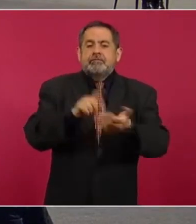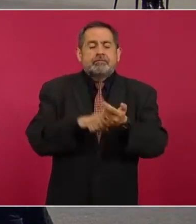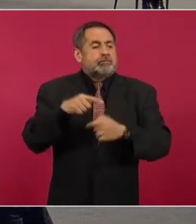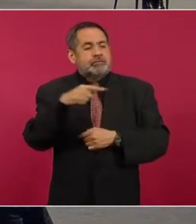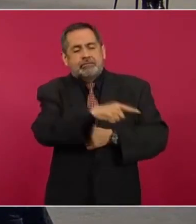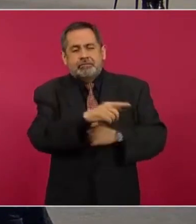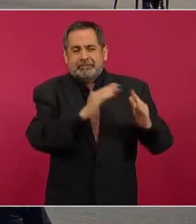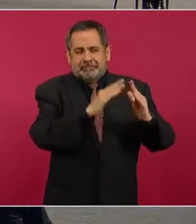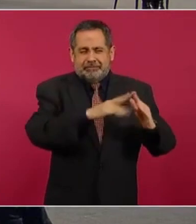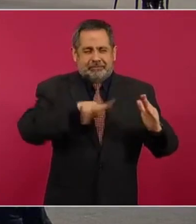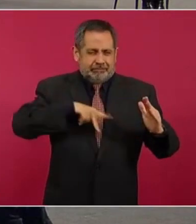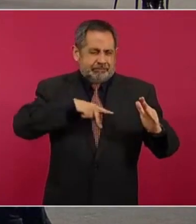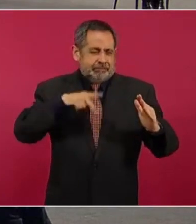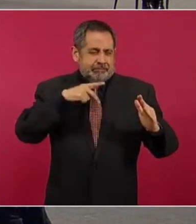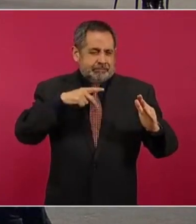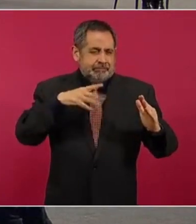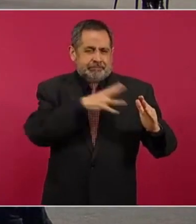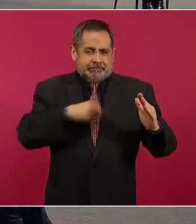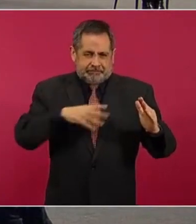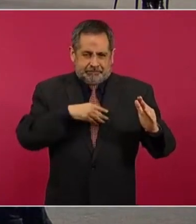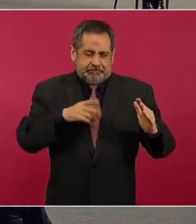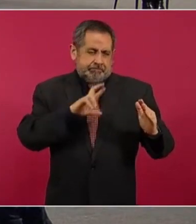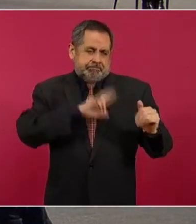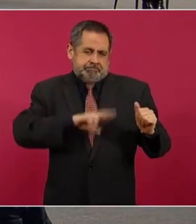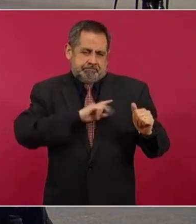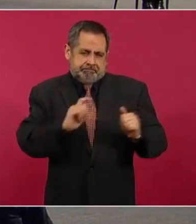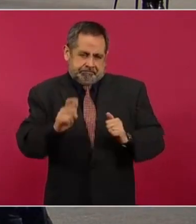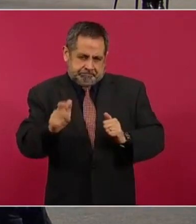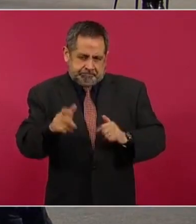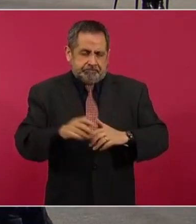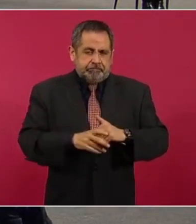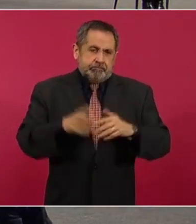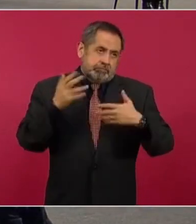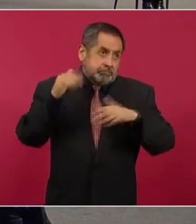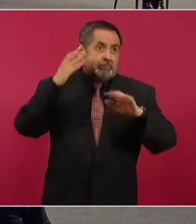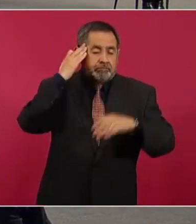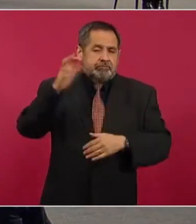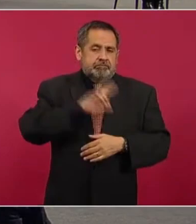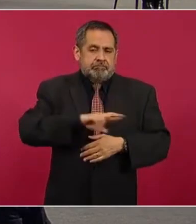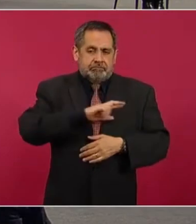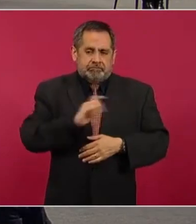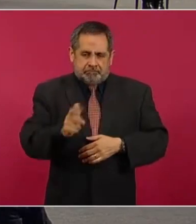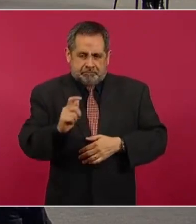mi hijo, que está rentando o que rentó un tiempo,